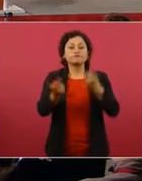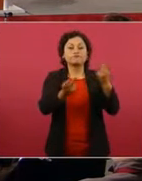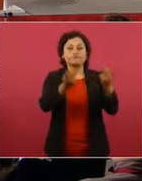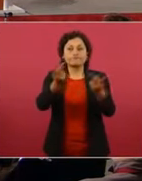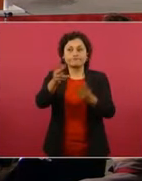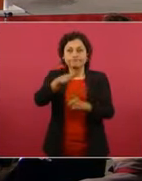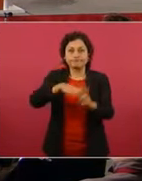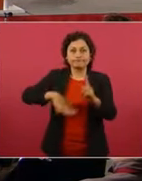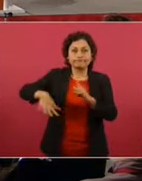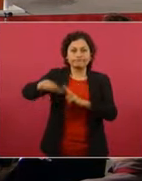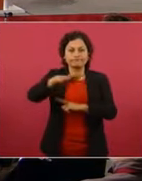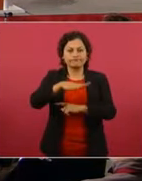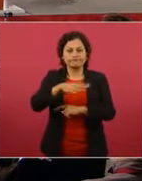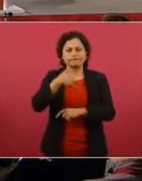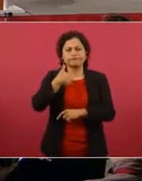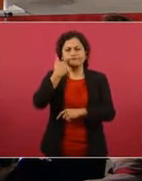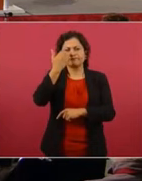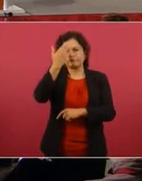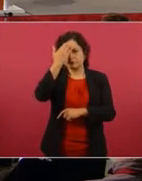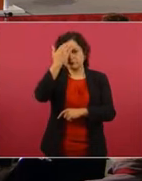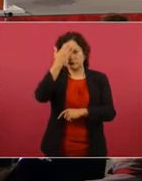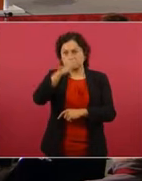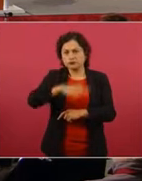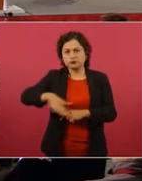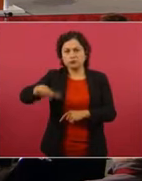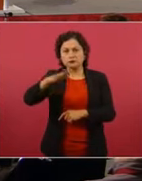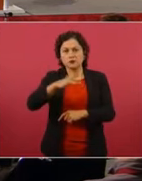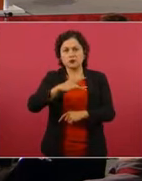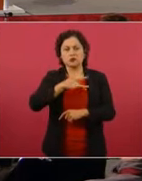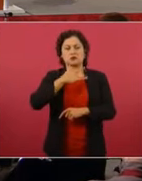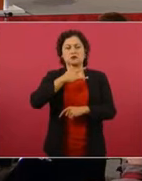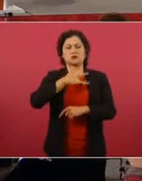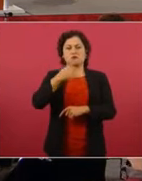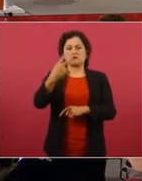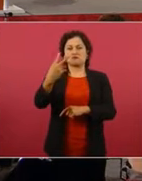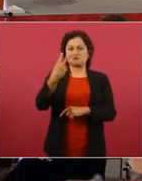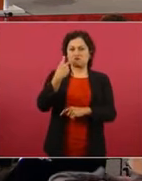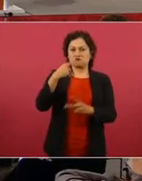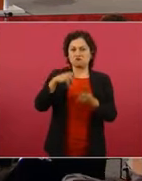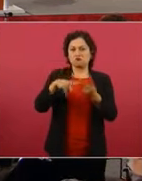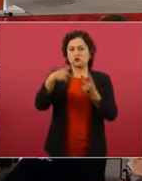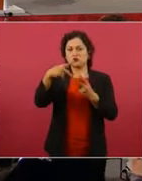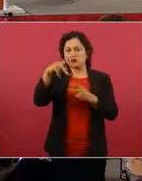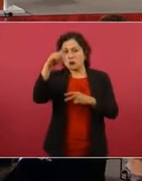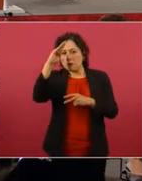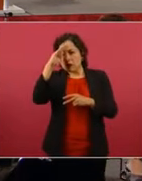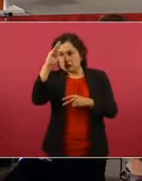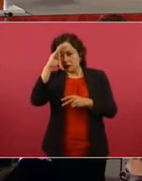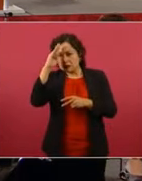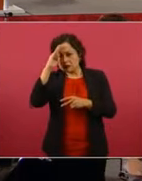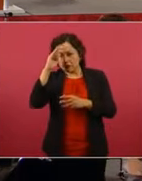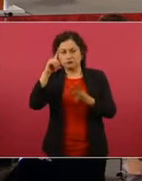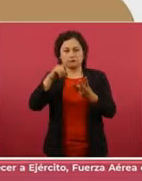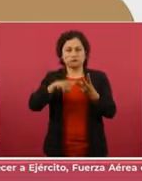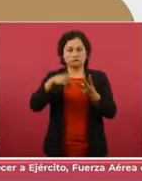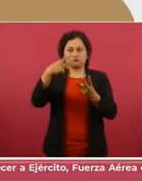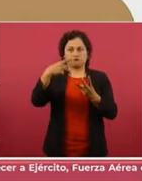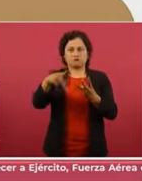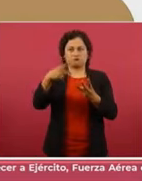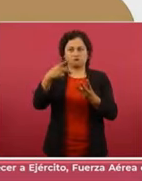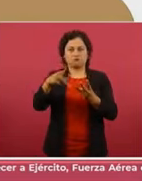el sentido de identidad, aceptación, percepción de lo que son las Fuerzas Armadas y la Guardia Nacional.